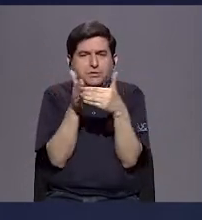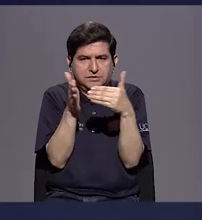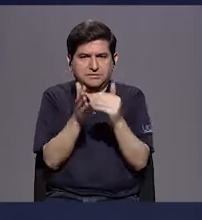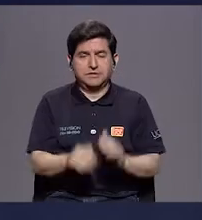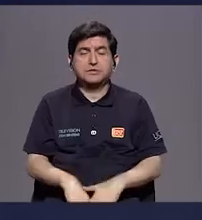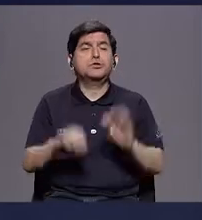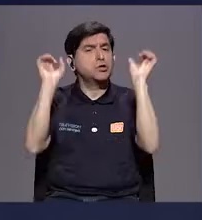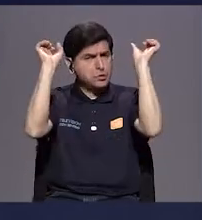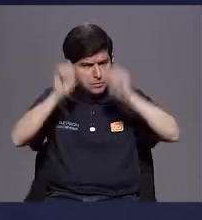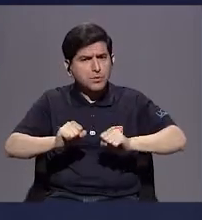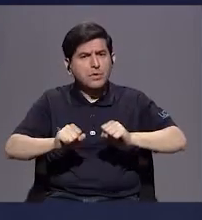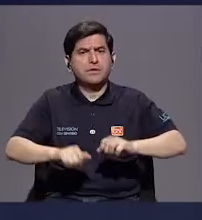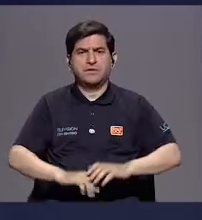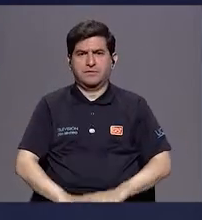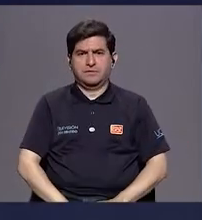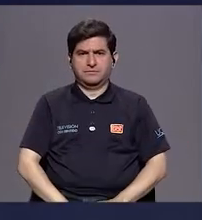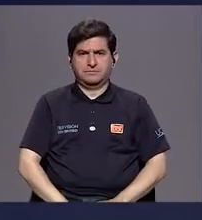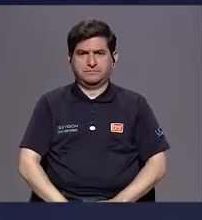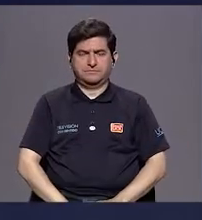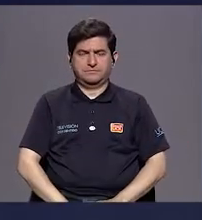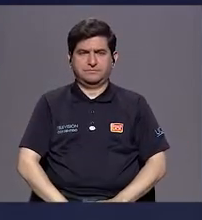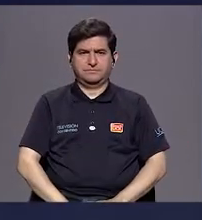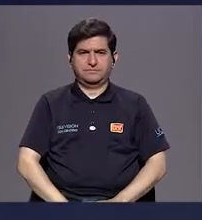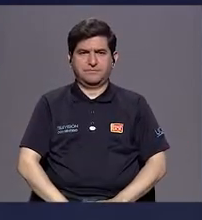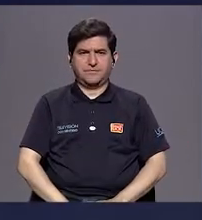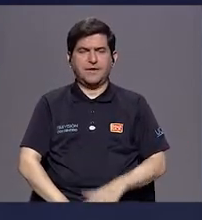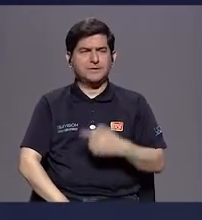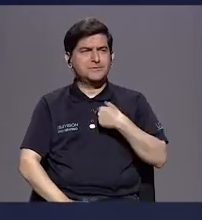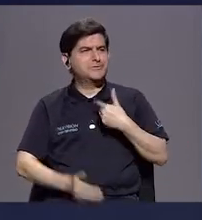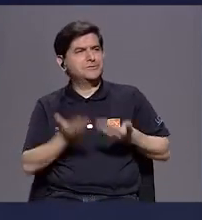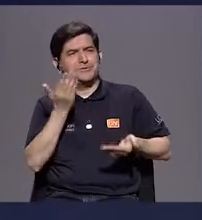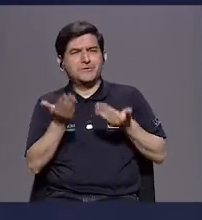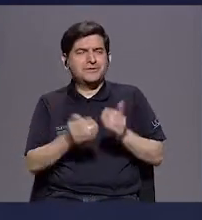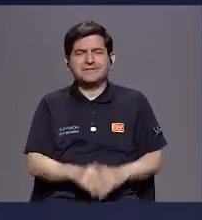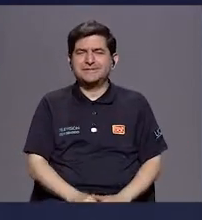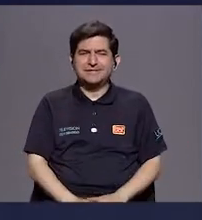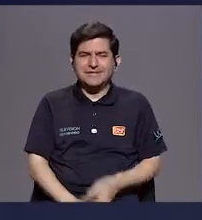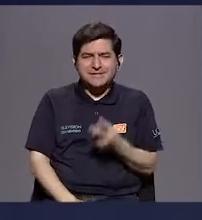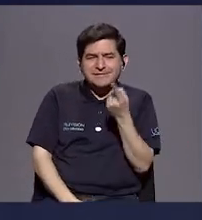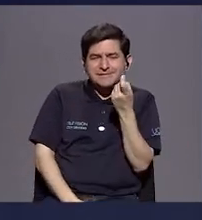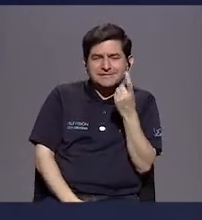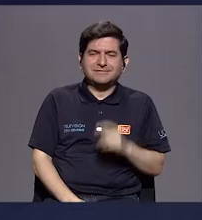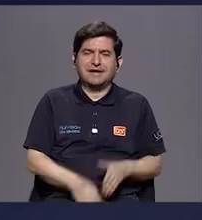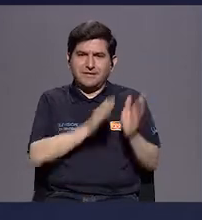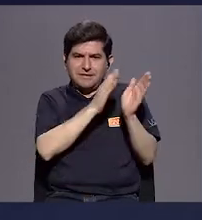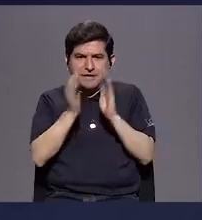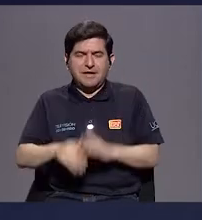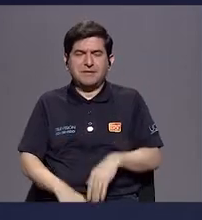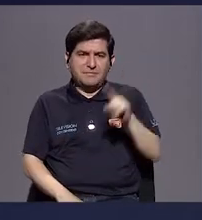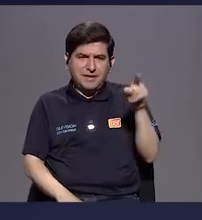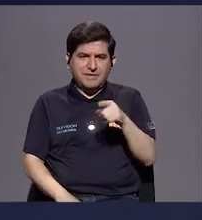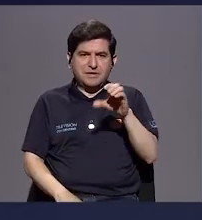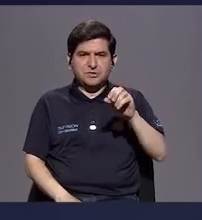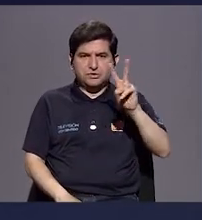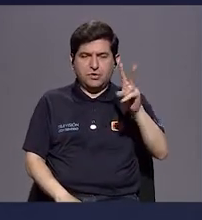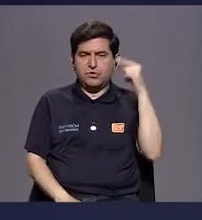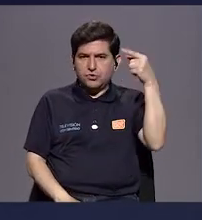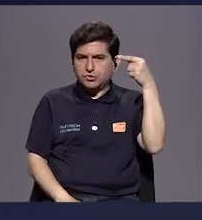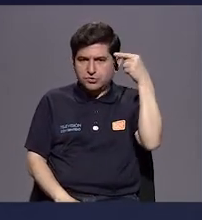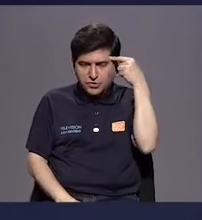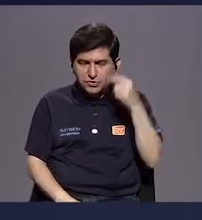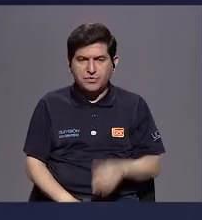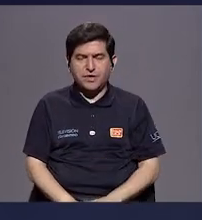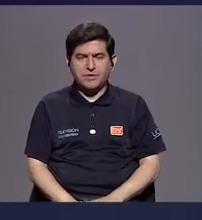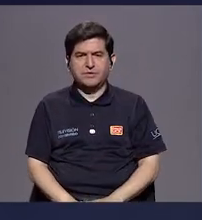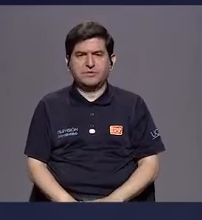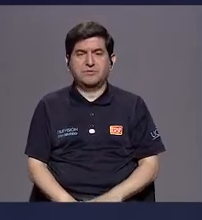Y es posible. Lo que me queda sin sabor en cuanto al plan de descarbonización presentado por el gobierno es